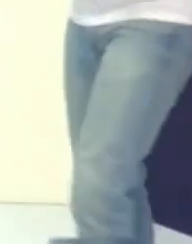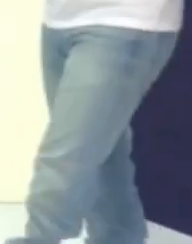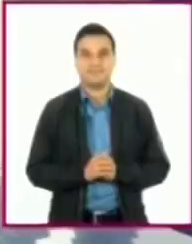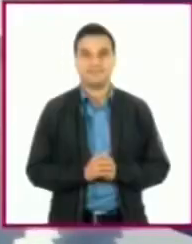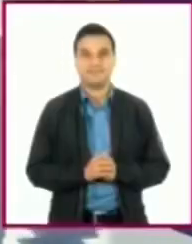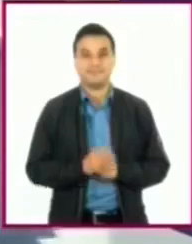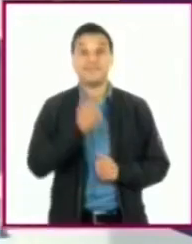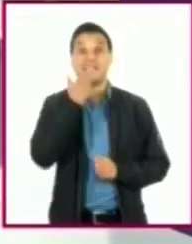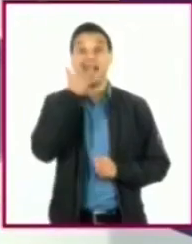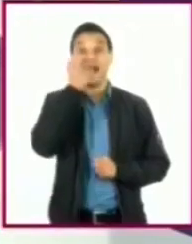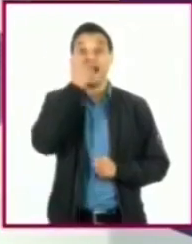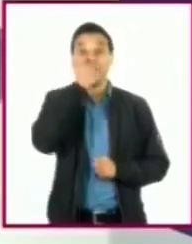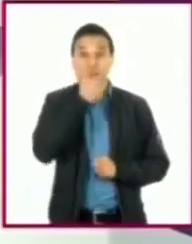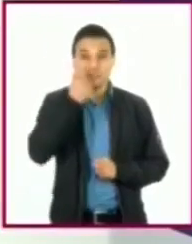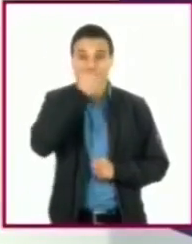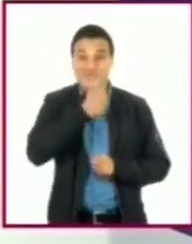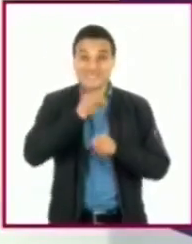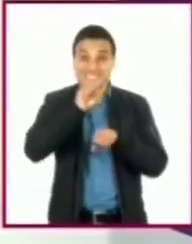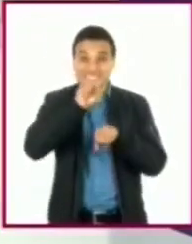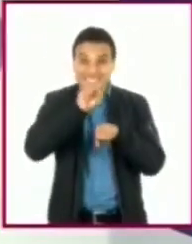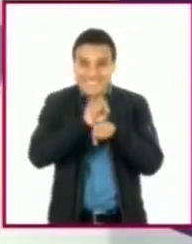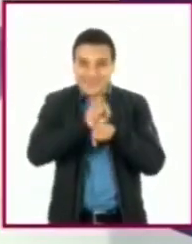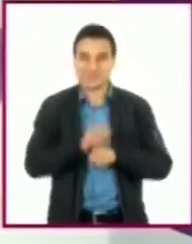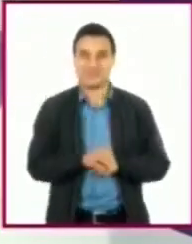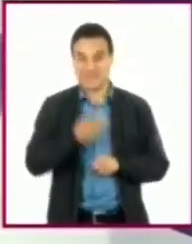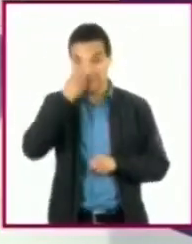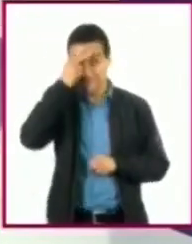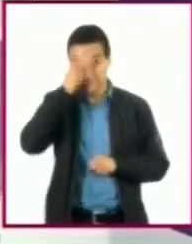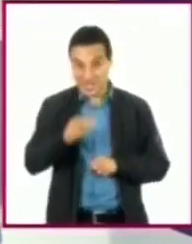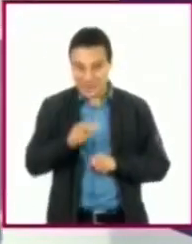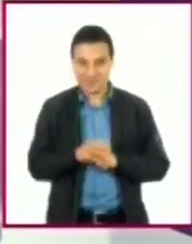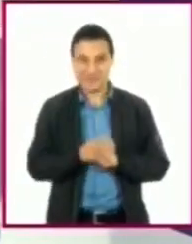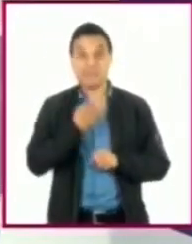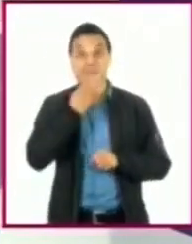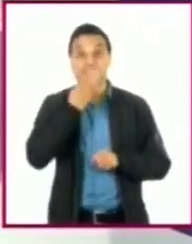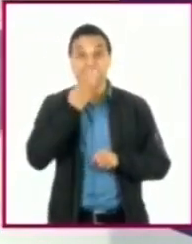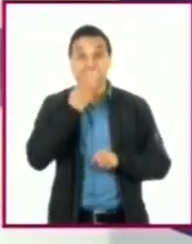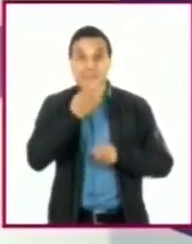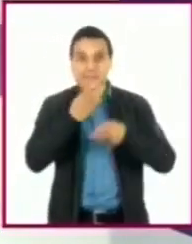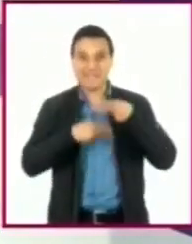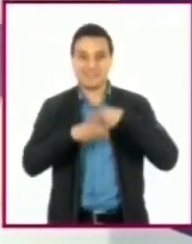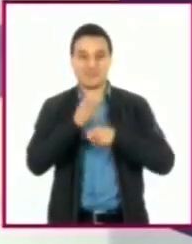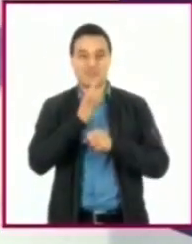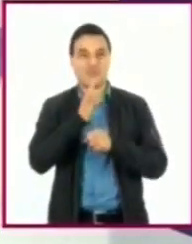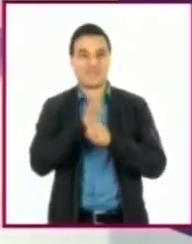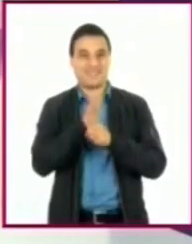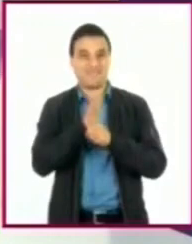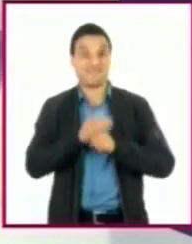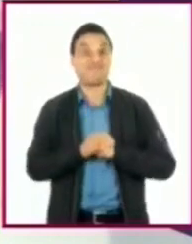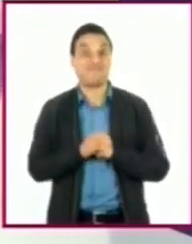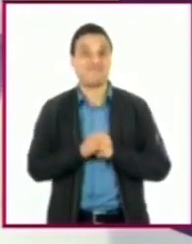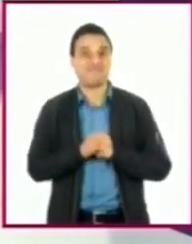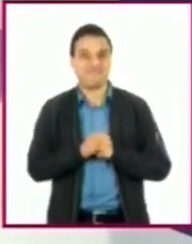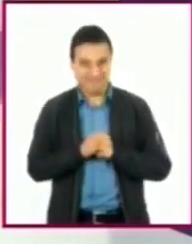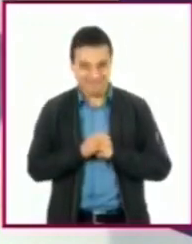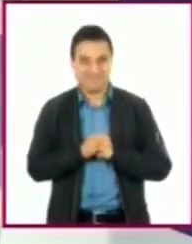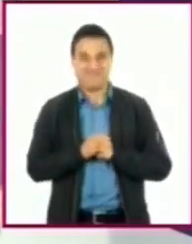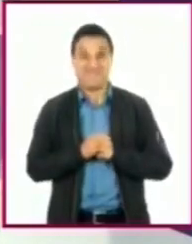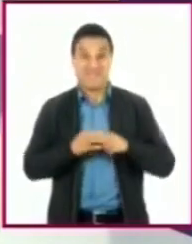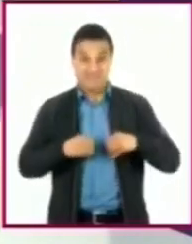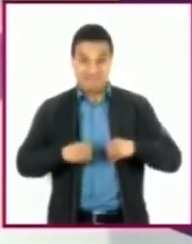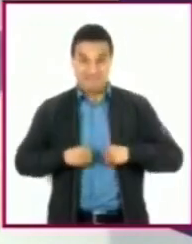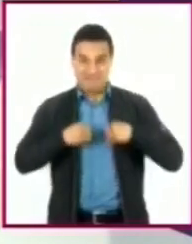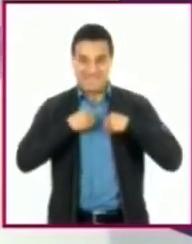¡Alumnas y alumnos de secundaria en todo el país! Les damos la más cordial bienvenida a esta emisión de la serie Vida